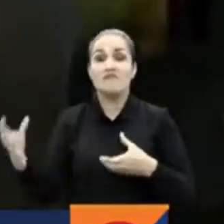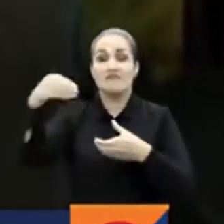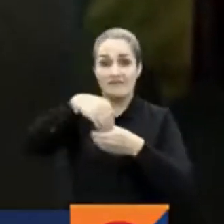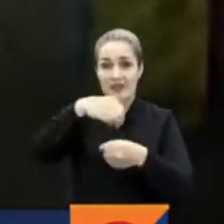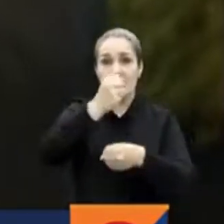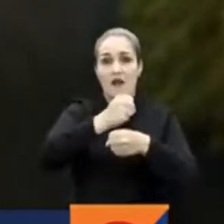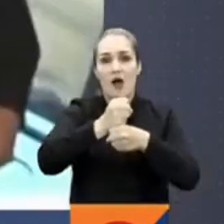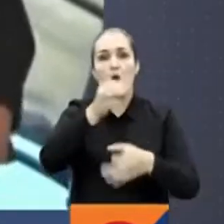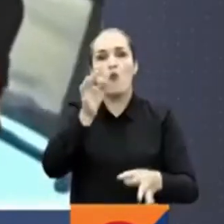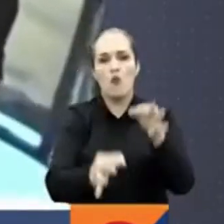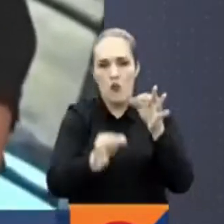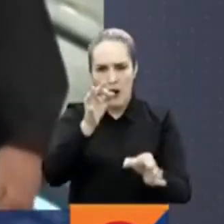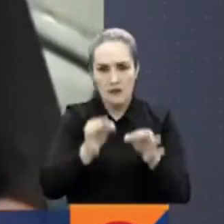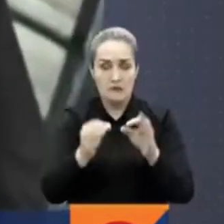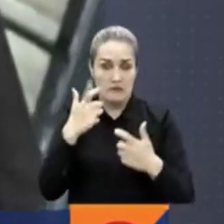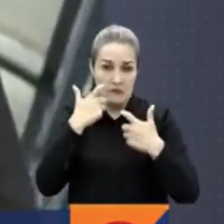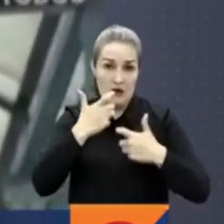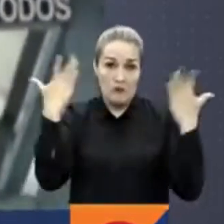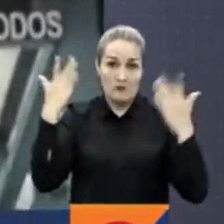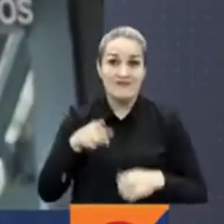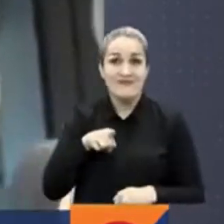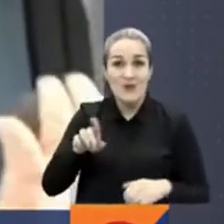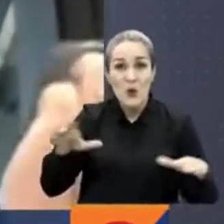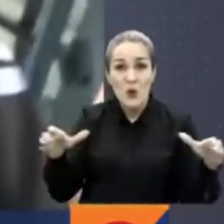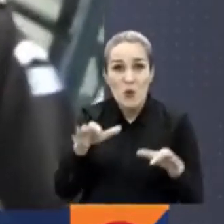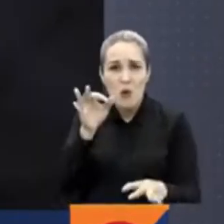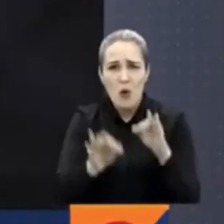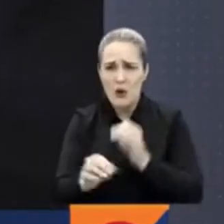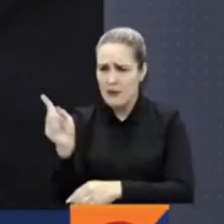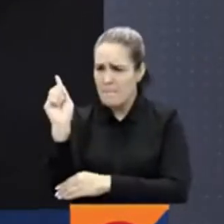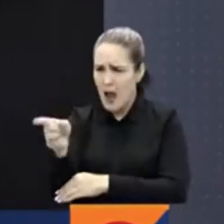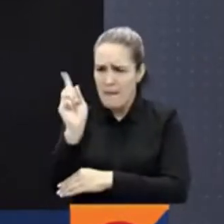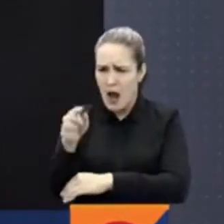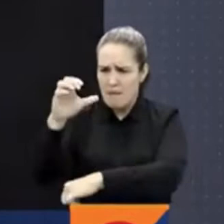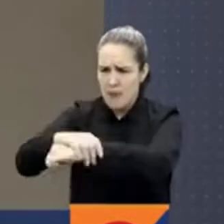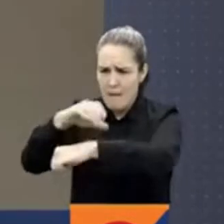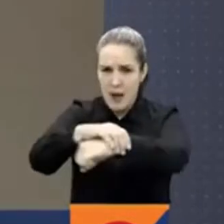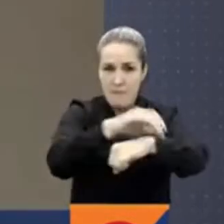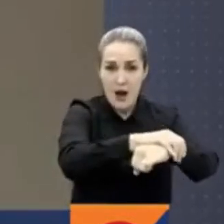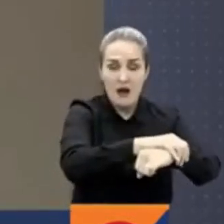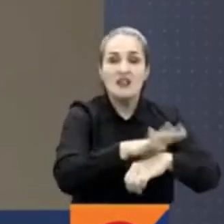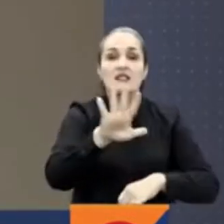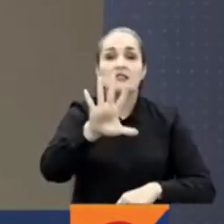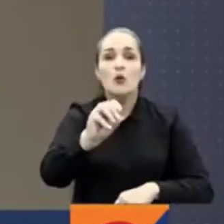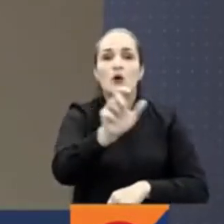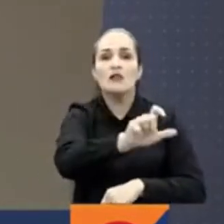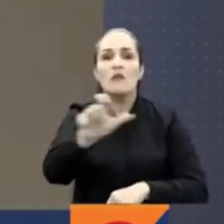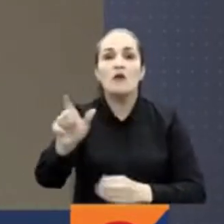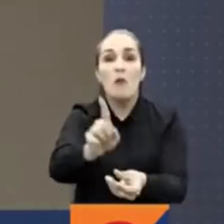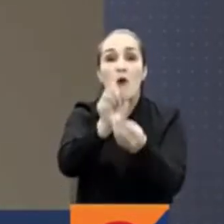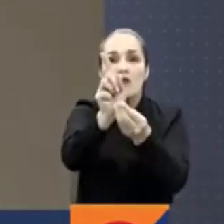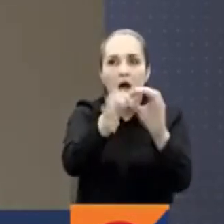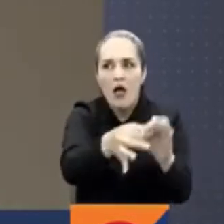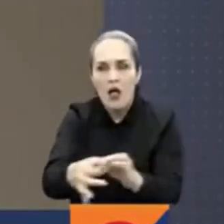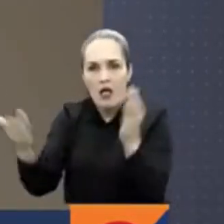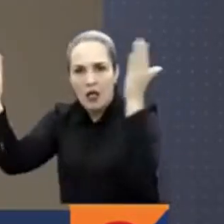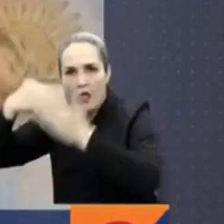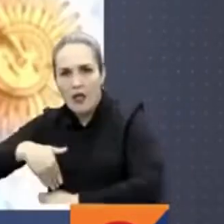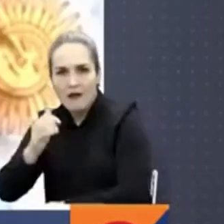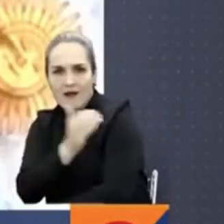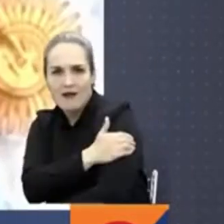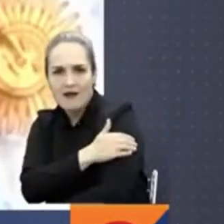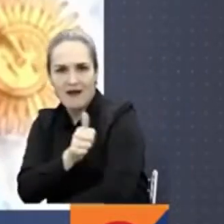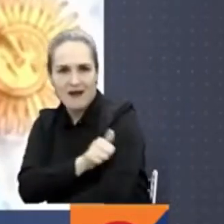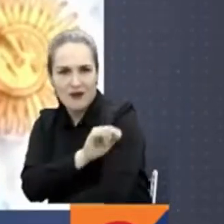conocidos. Para esa época la corporación condenó alrededor de 50 congresistas por sus nexos con el paramilitarismo. En